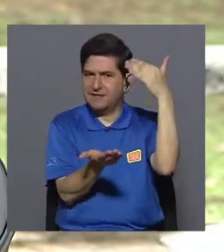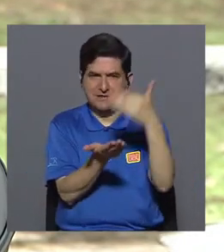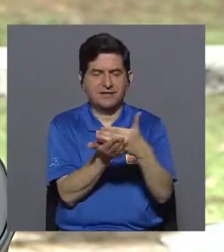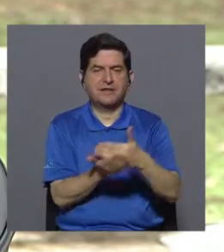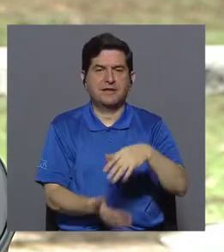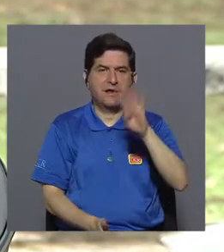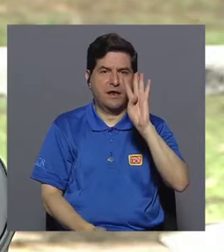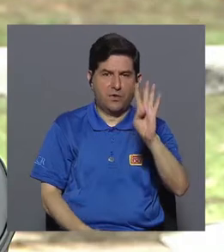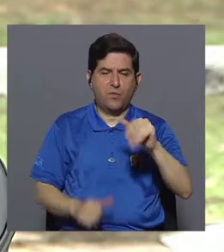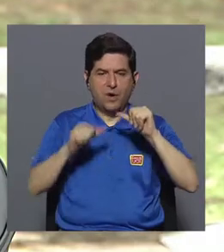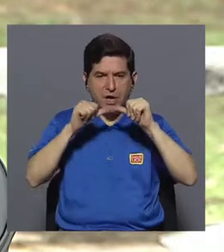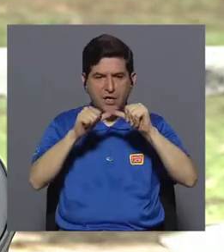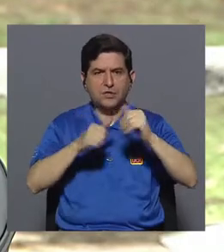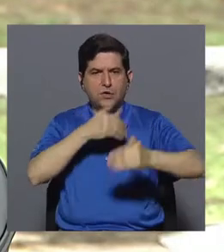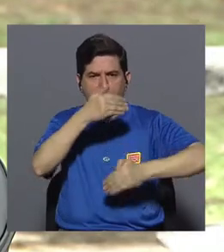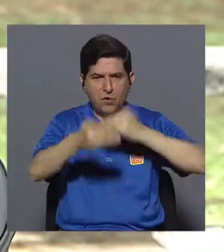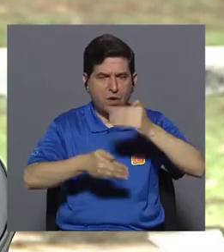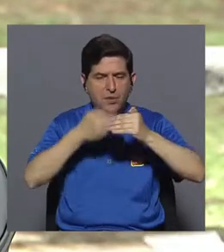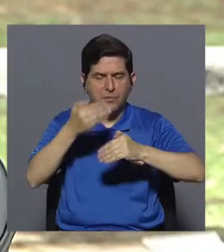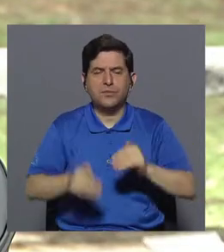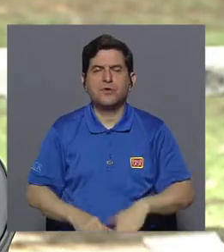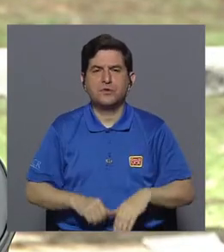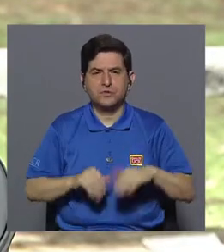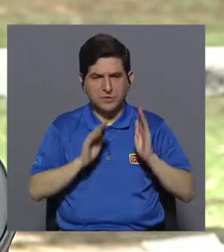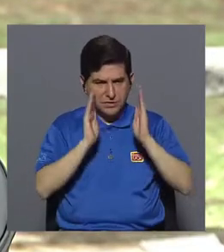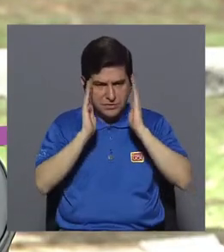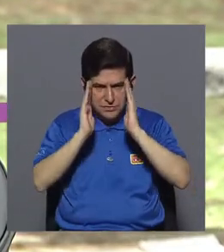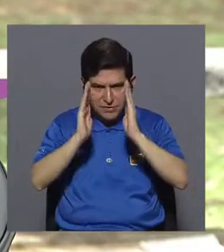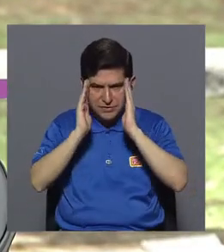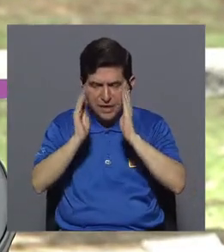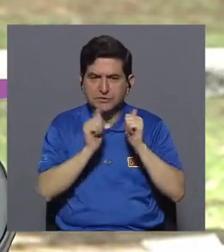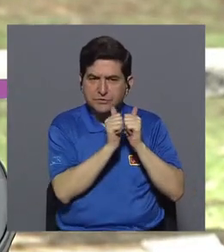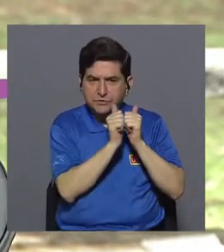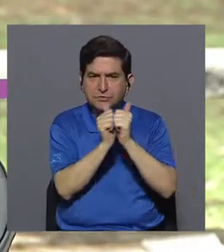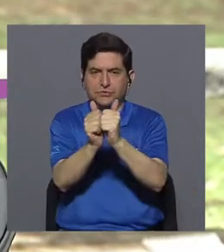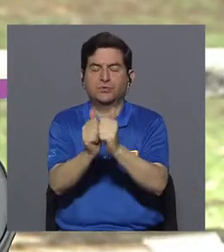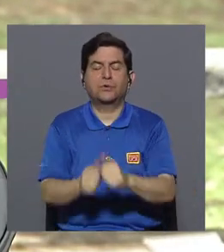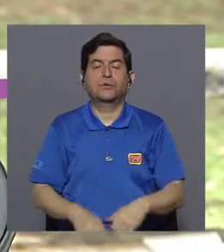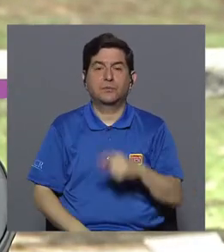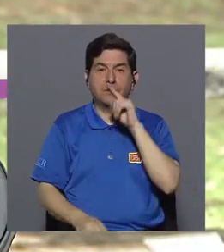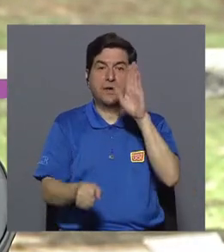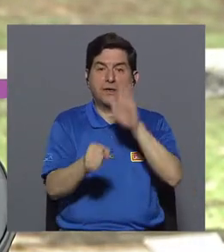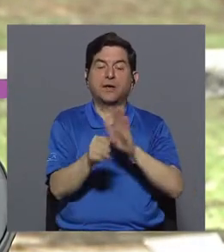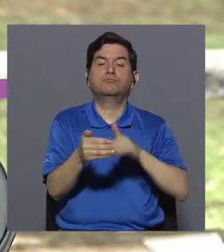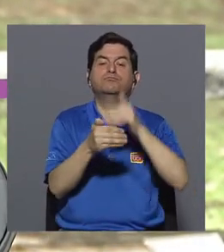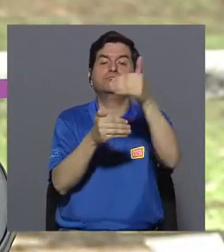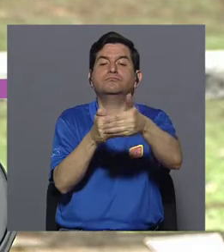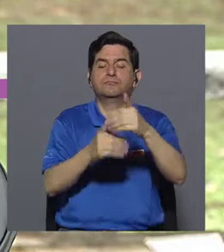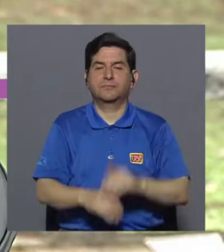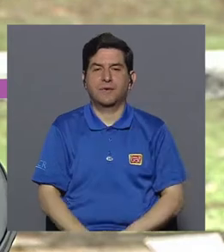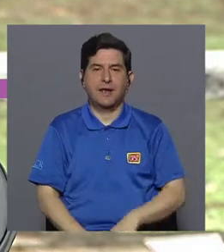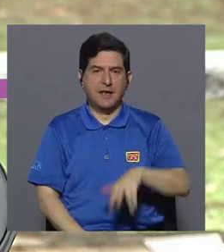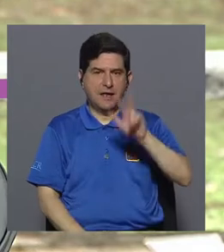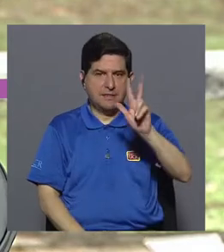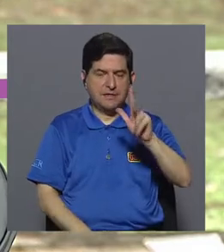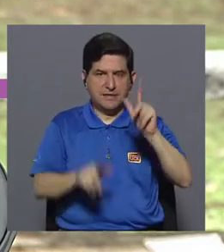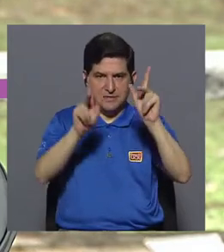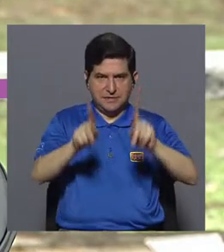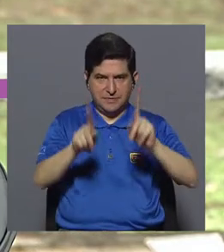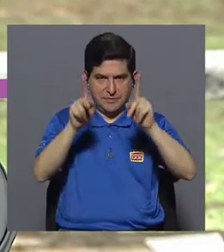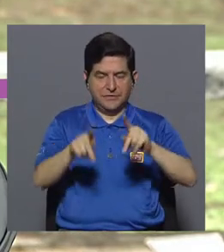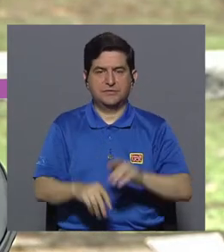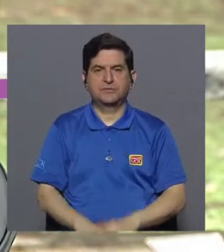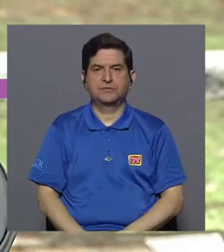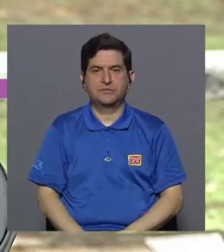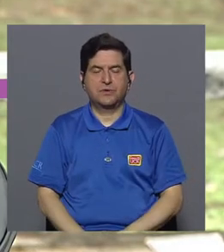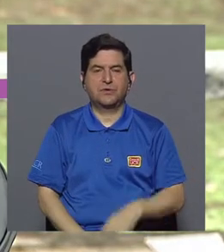encuentran todavía en seguimiento con nosotros brindándole acompañamiento para que lo logren. Tres de esos usuarios inclusive pasaron